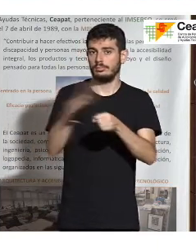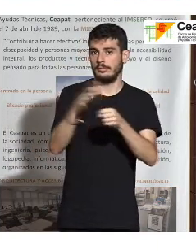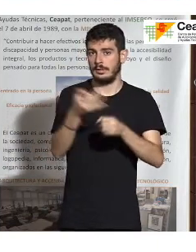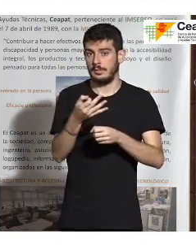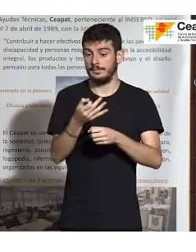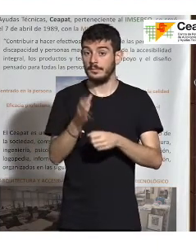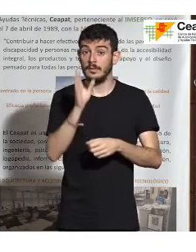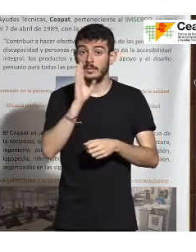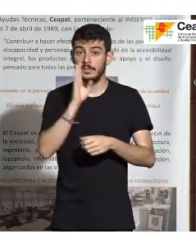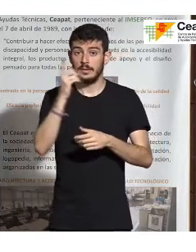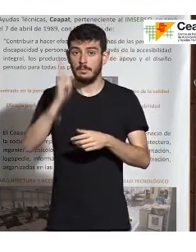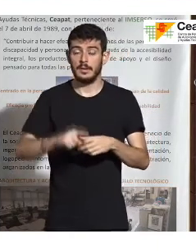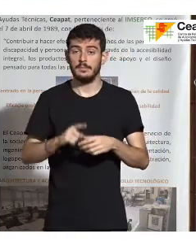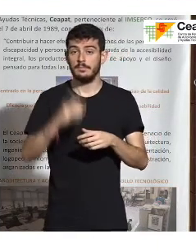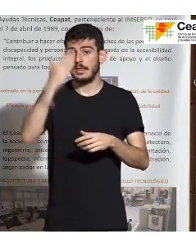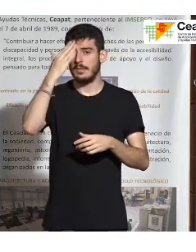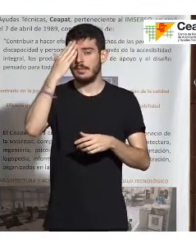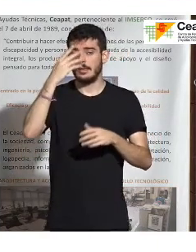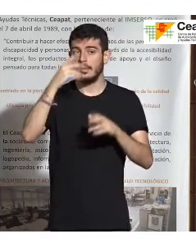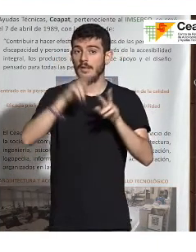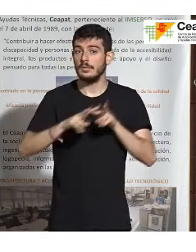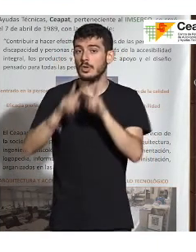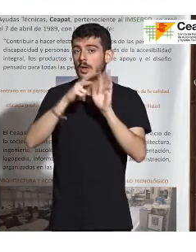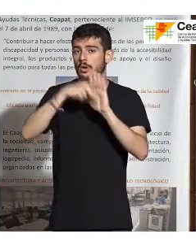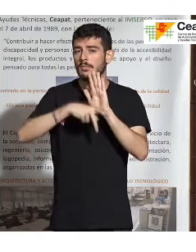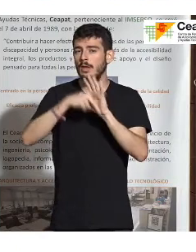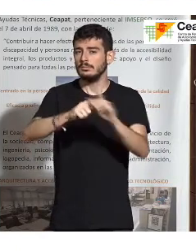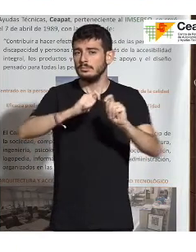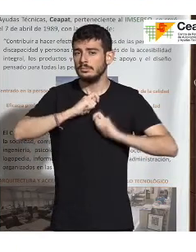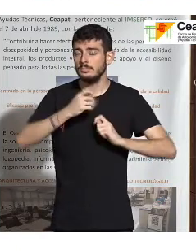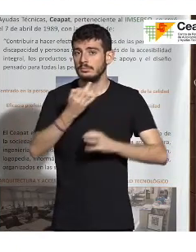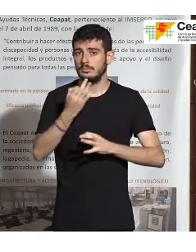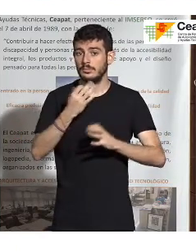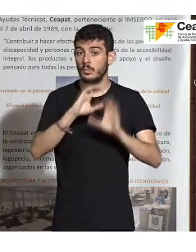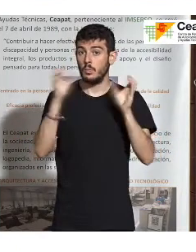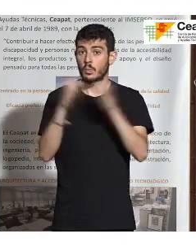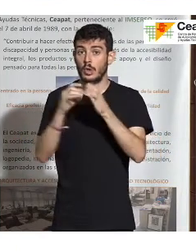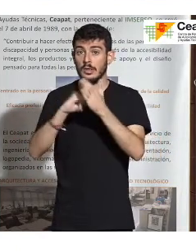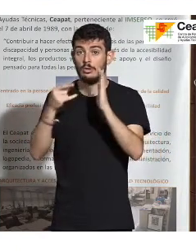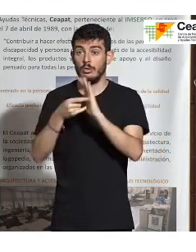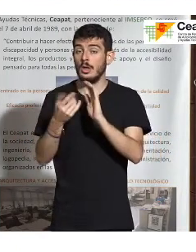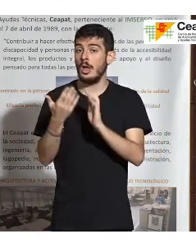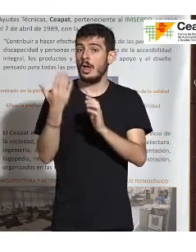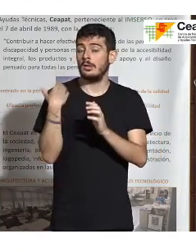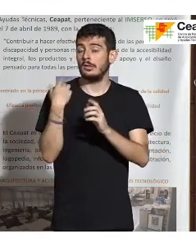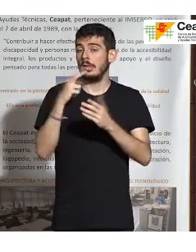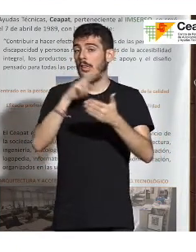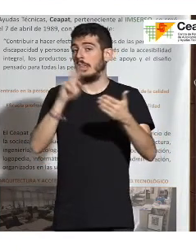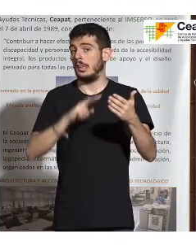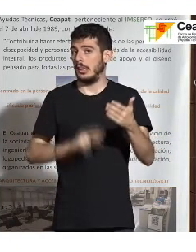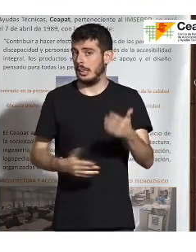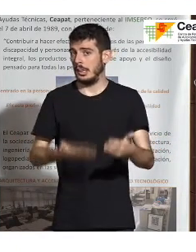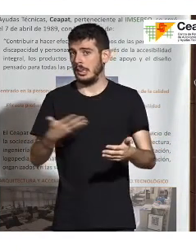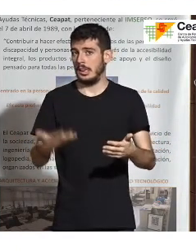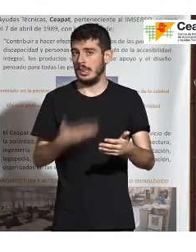antes, principalmente lo que nos ha aportado esta revisión de la norma es un bloque tecnológico que antes se pasaba muy por encima y se hablaba muy por encima de la